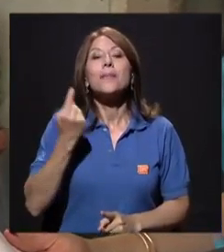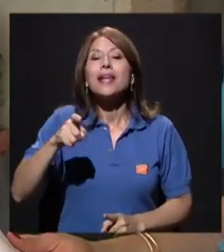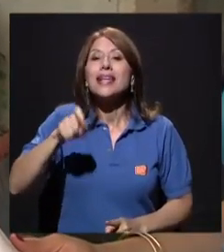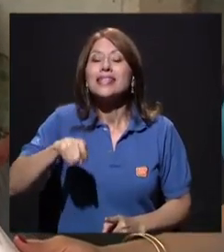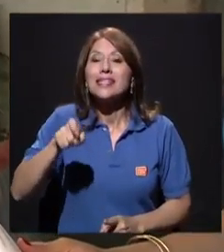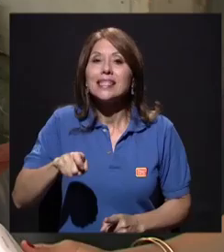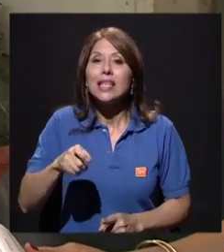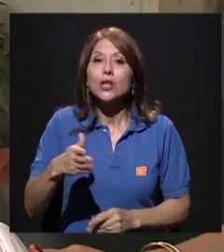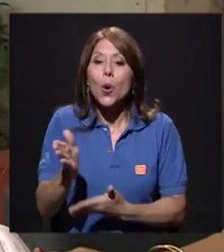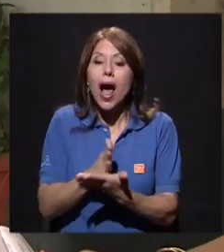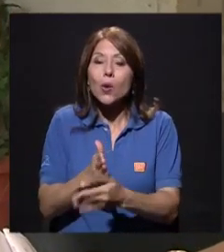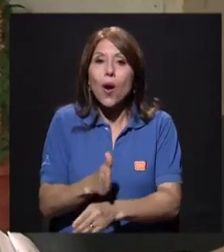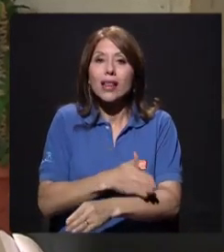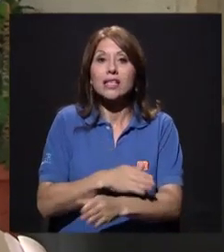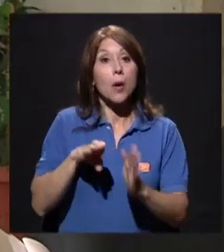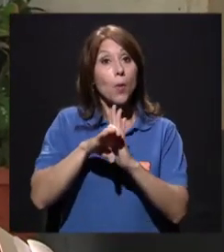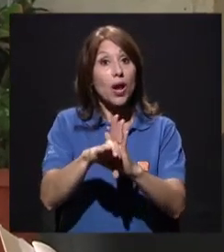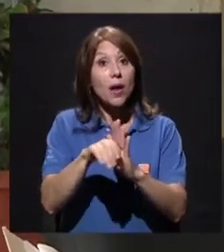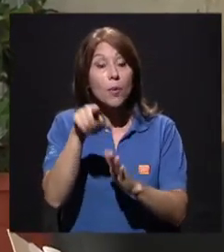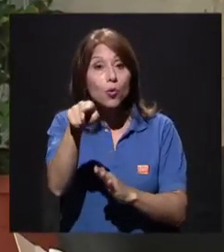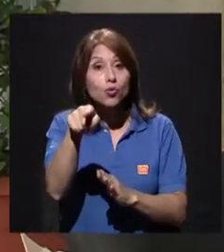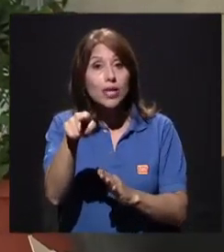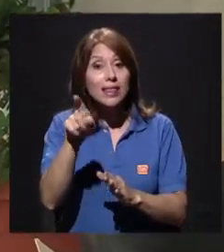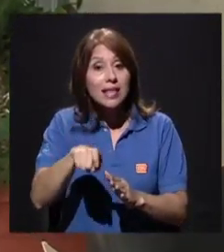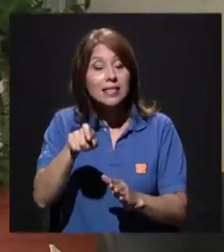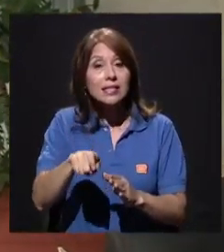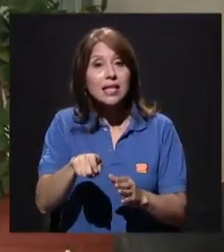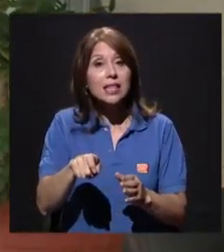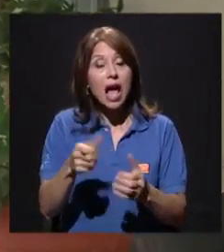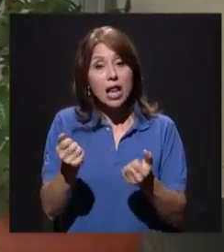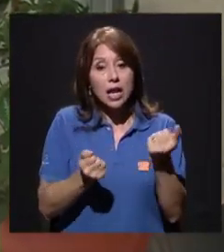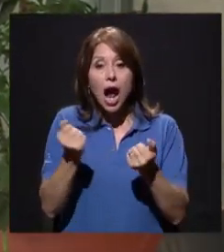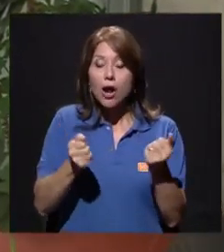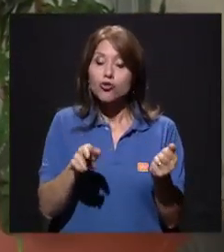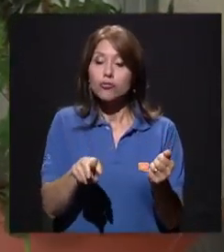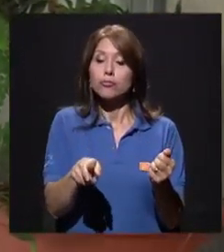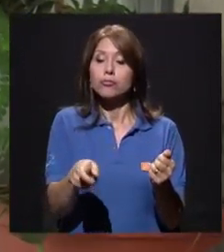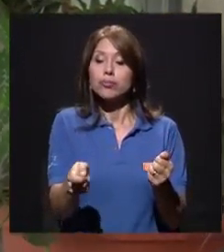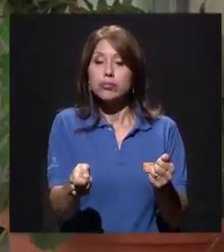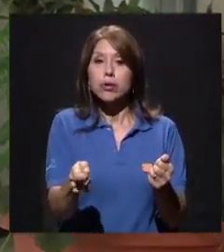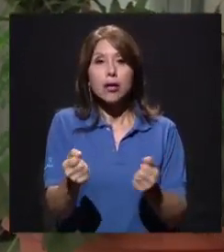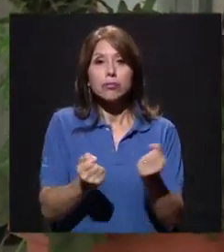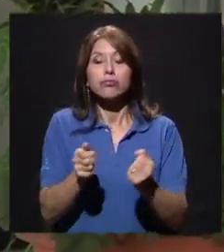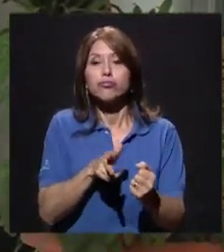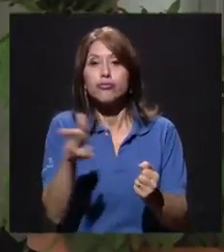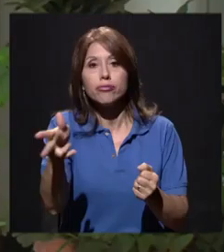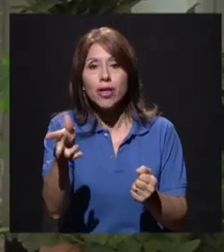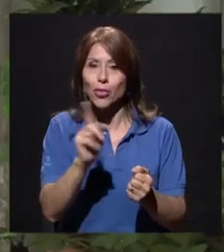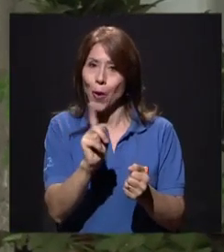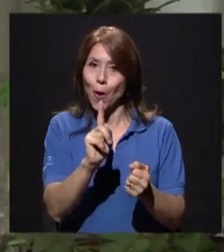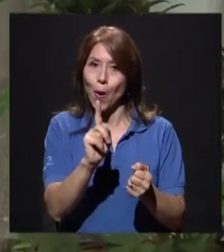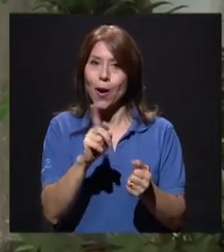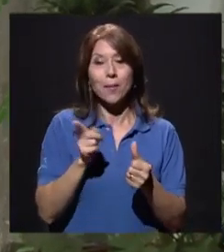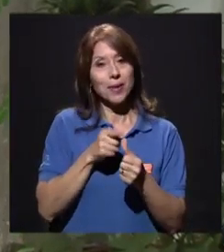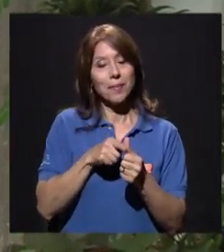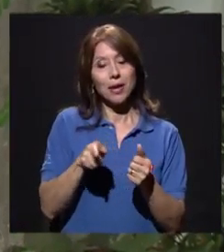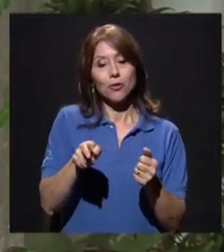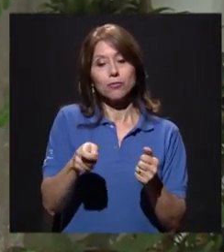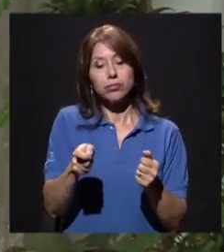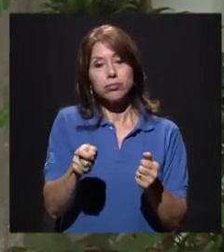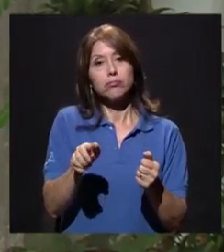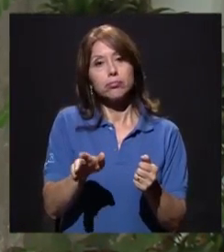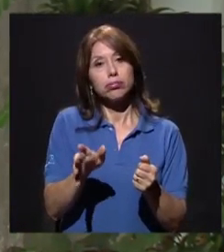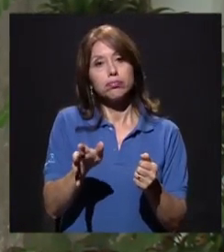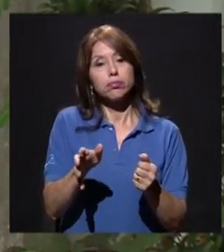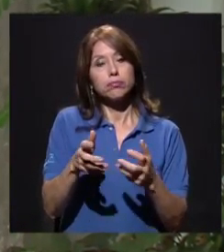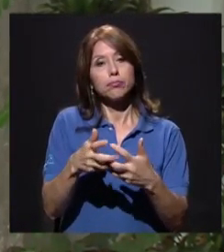es como arrancar el carro. Usted no sale a la primera, o siempre lo enciende y deja que todo circule y se caliente y luego se va. Entonces, yo asimilo